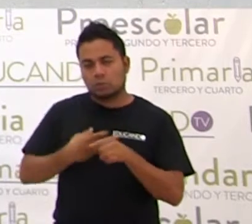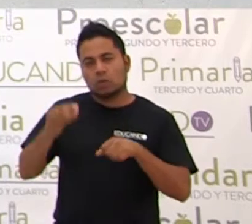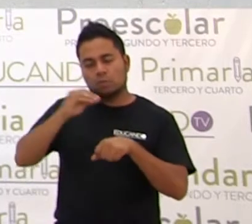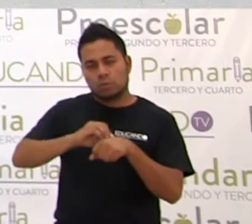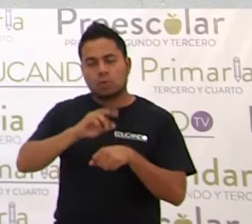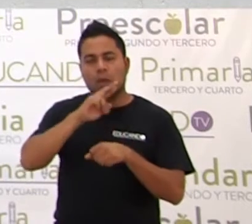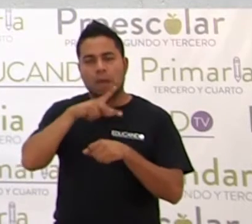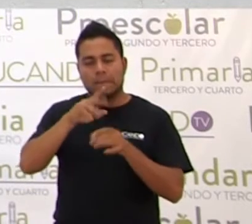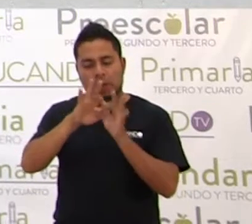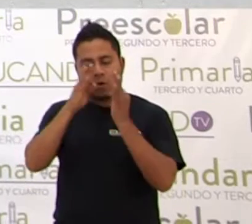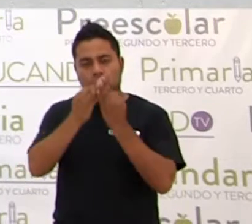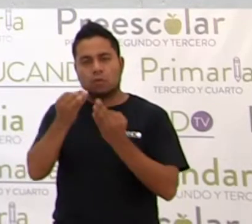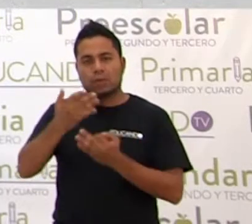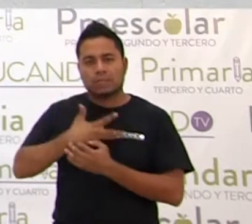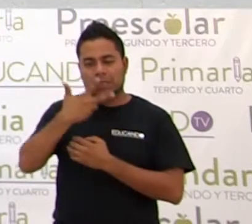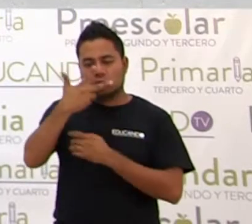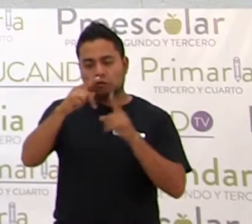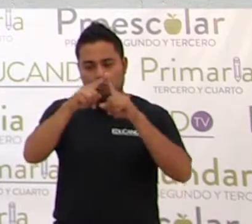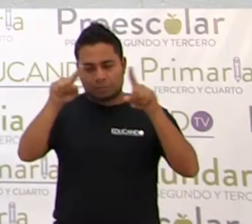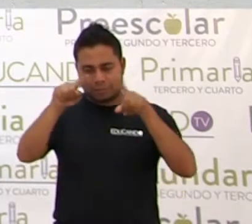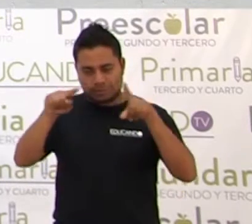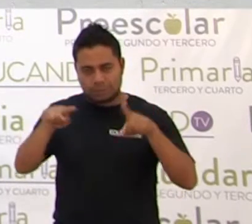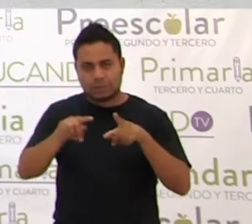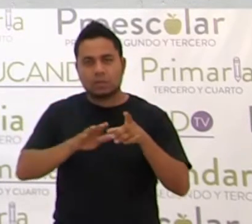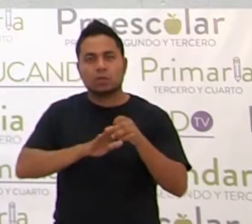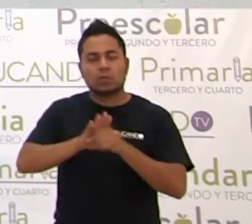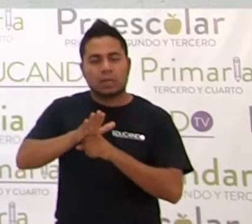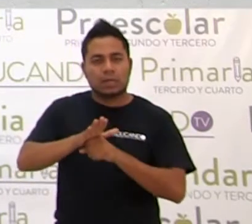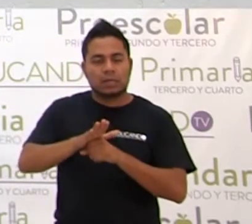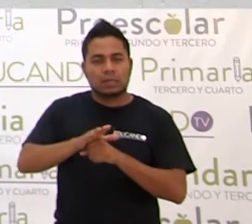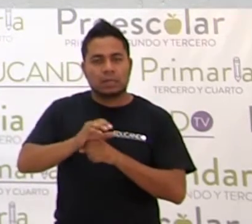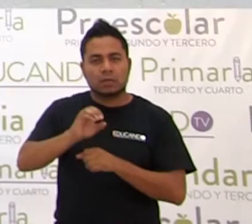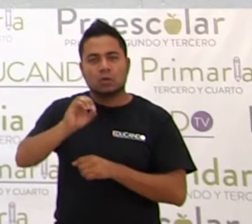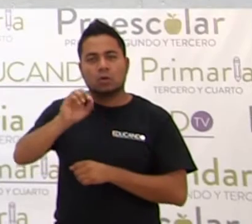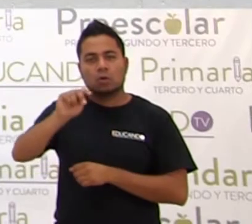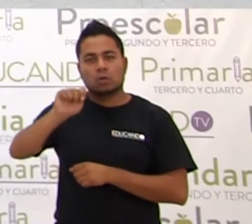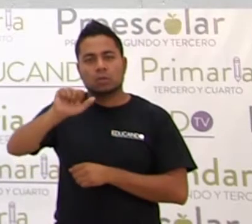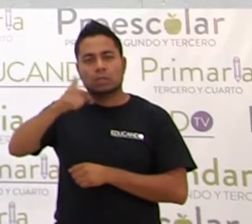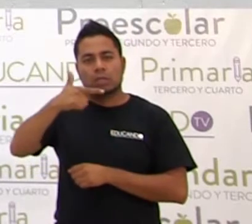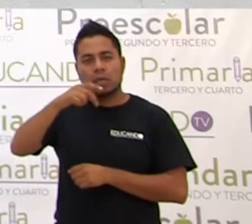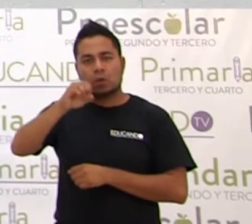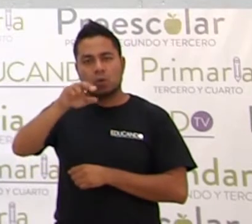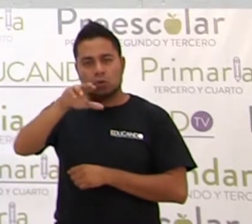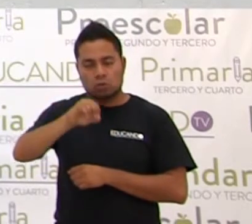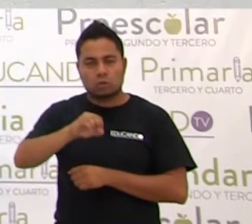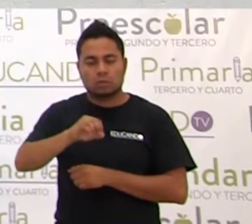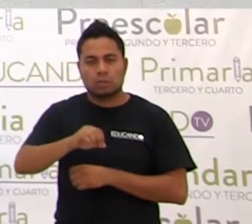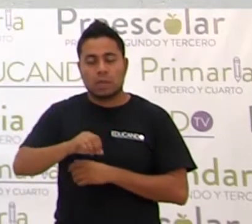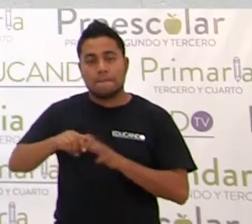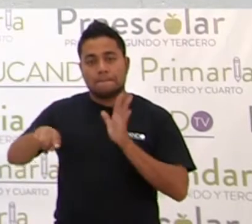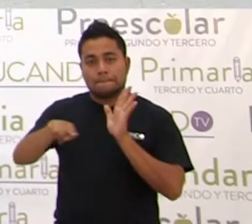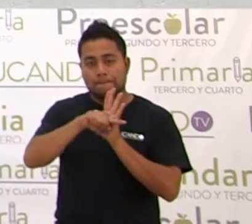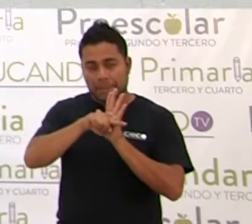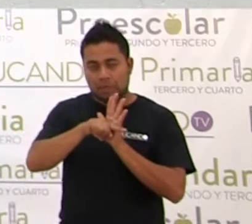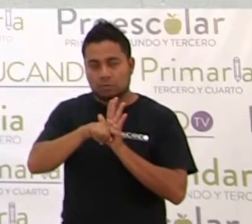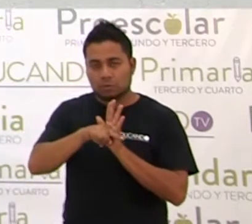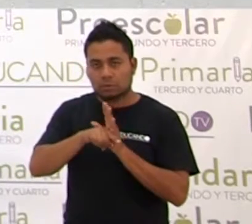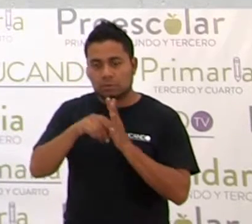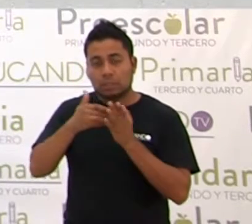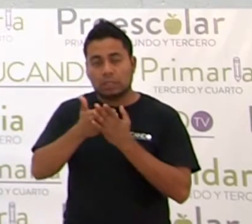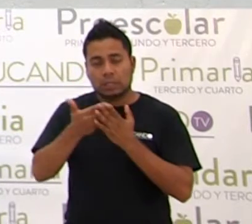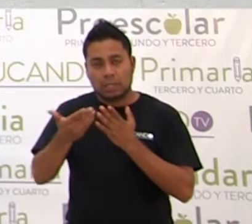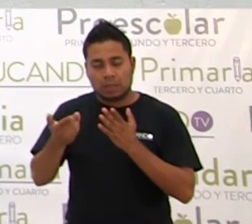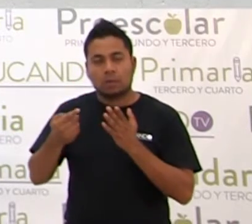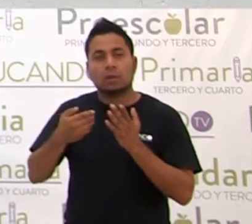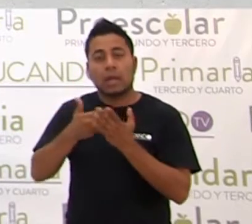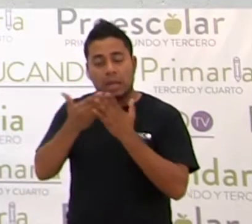que tiene 8 lados, que sería el octágono, ¿sí? Menos, ¿sí? Ahora ponemos